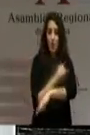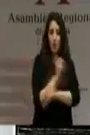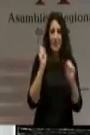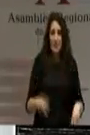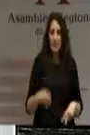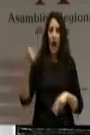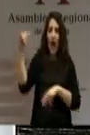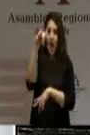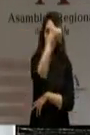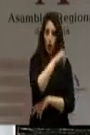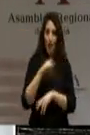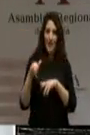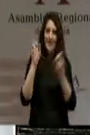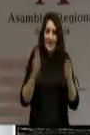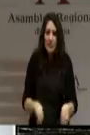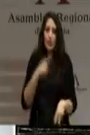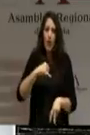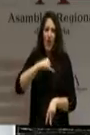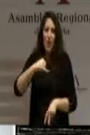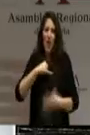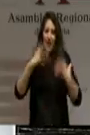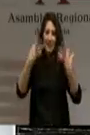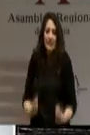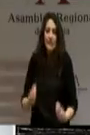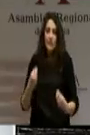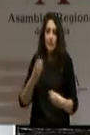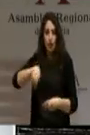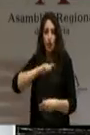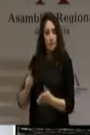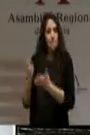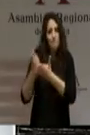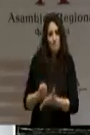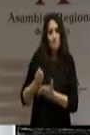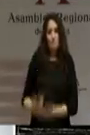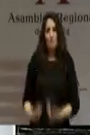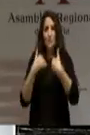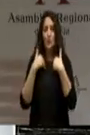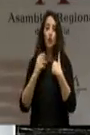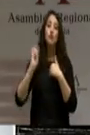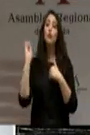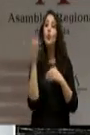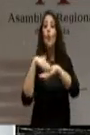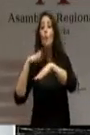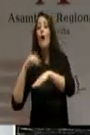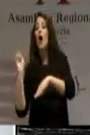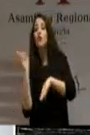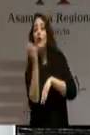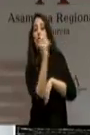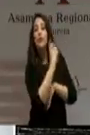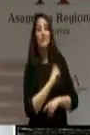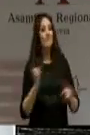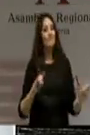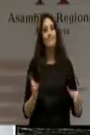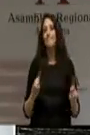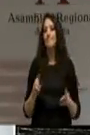aviones, pero con una deuda millonaria a nuestras espaldas. No todo es responsabilidad de los otros, señor Garre. Casi seis mil